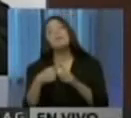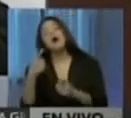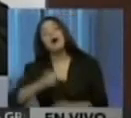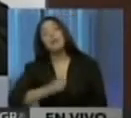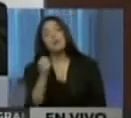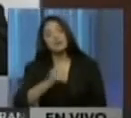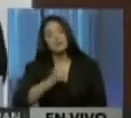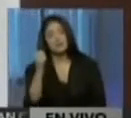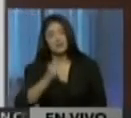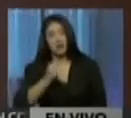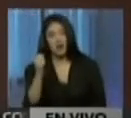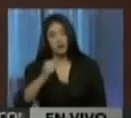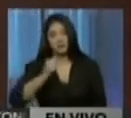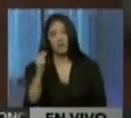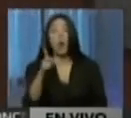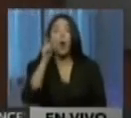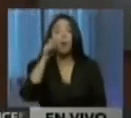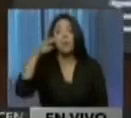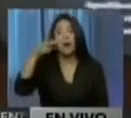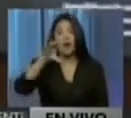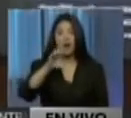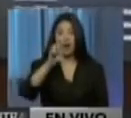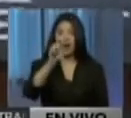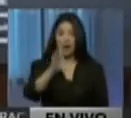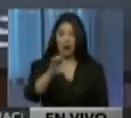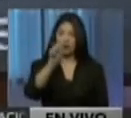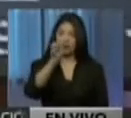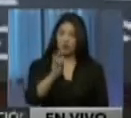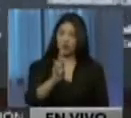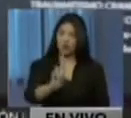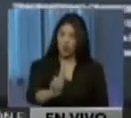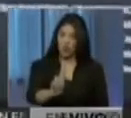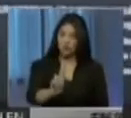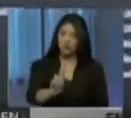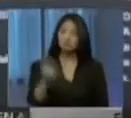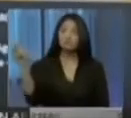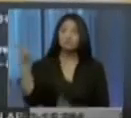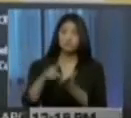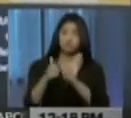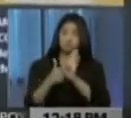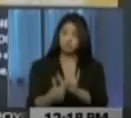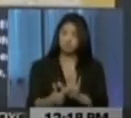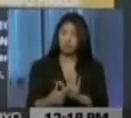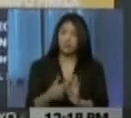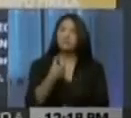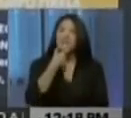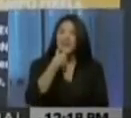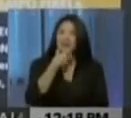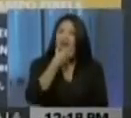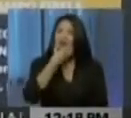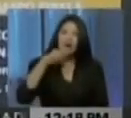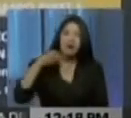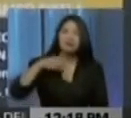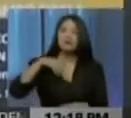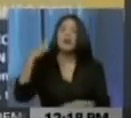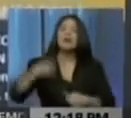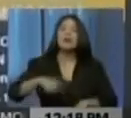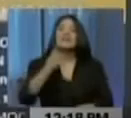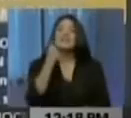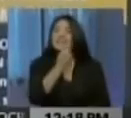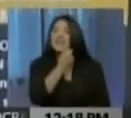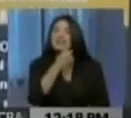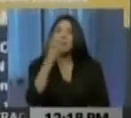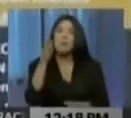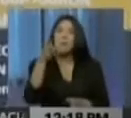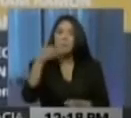Policía Nacional Bolivariana, Héctor Idemar Garmenti Olivares, presenta la mandíbula destrozada y perdió varios dientes